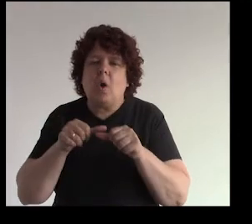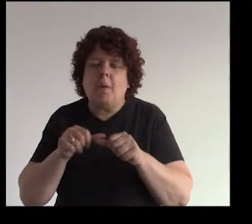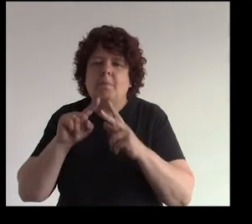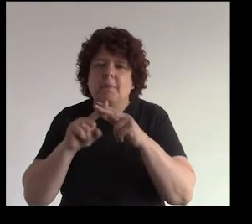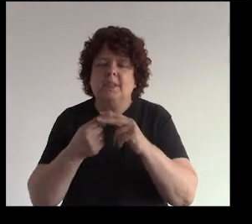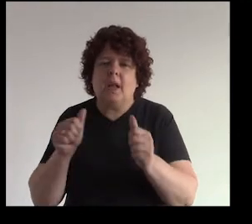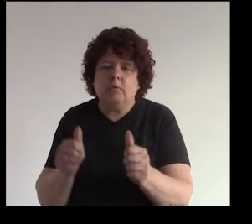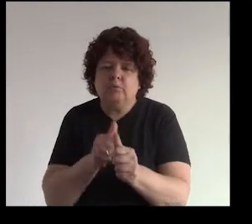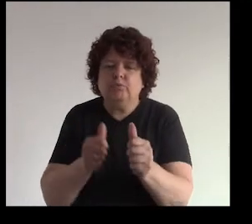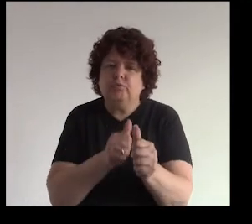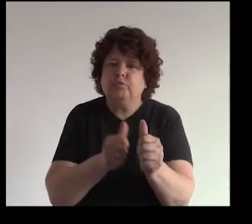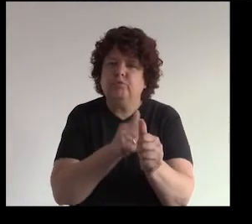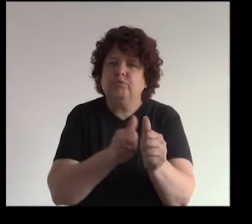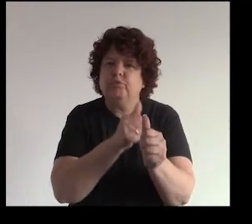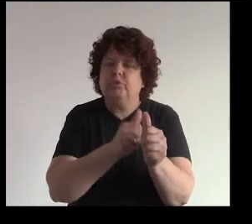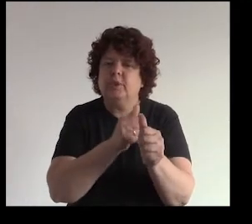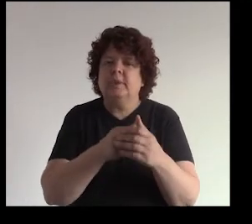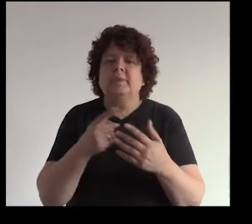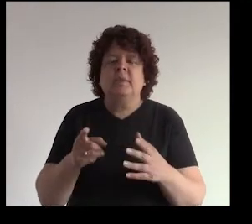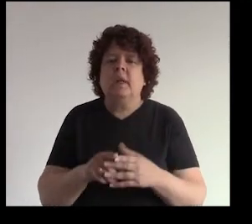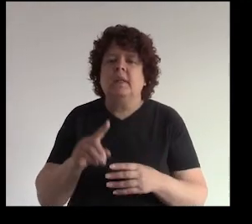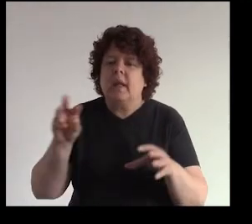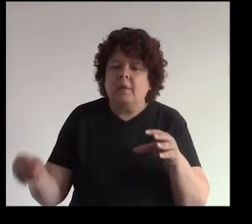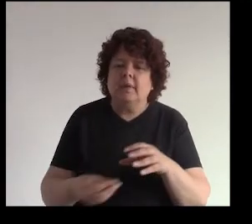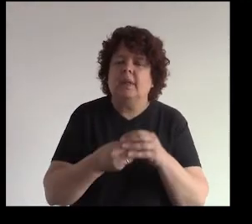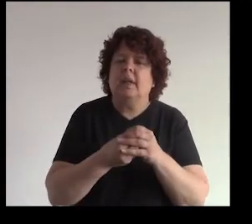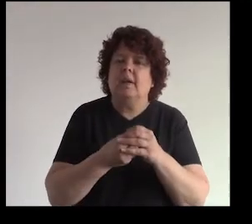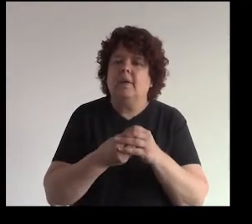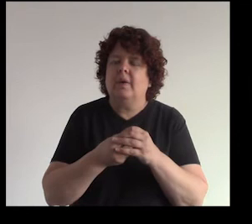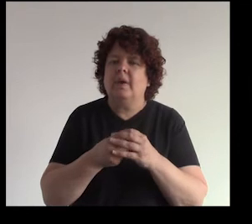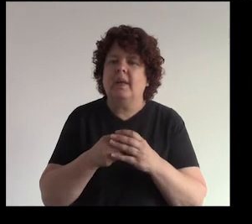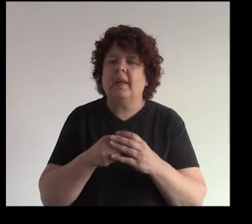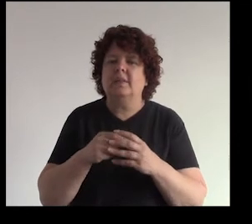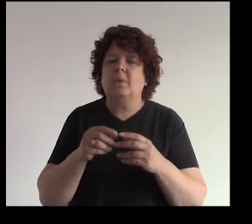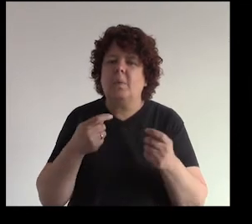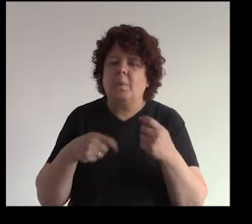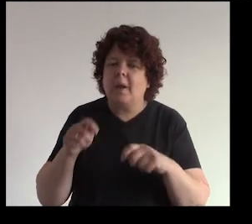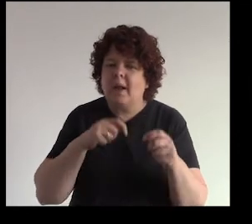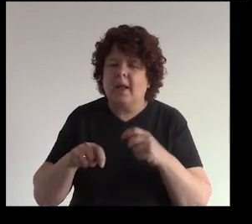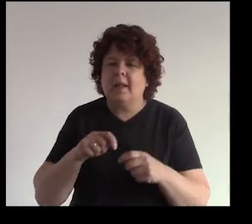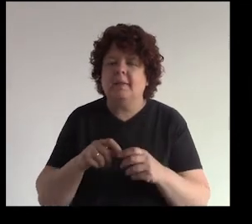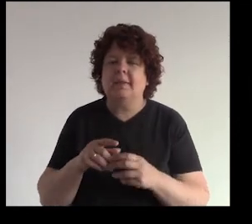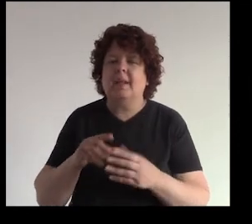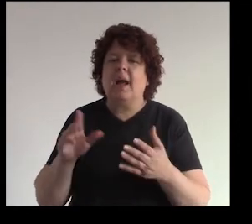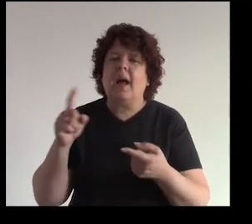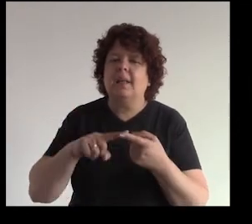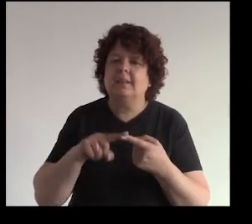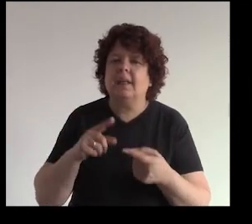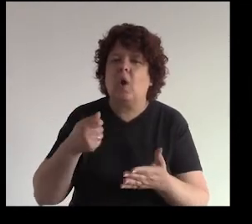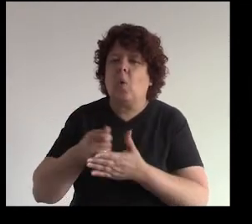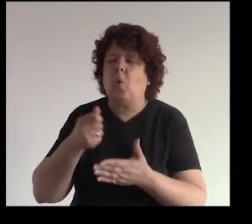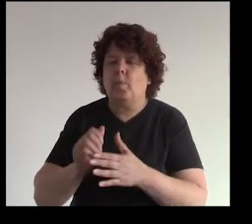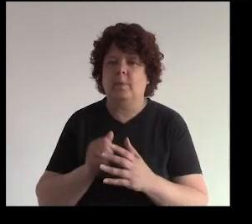y va a empezar a seguirte y eventualmente ya tú tienes que envolverlo en tu marketing en tu estrategia de marketing hasta que se